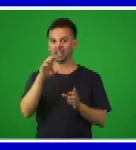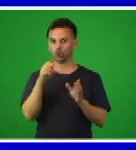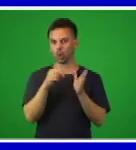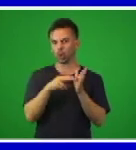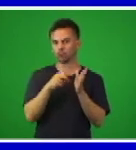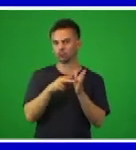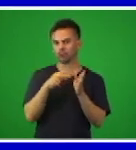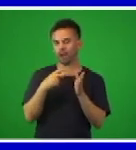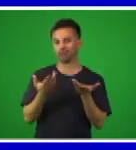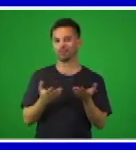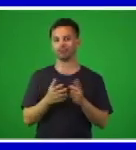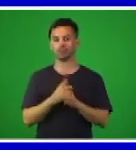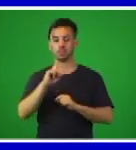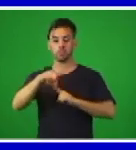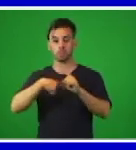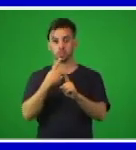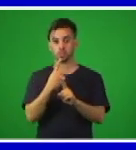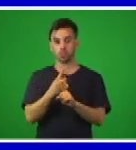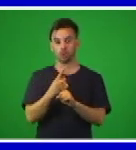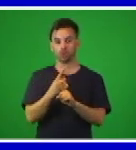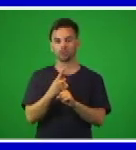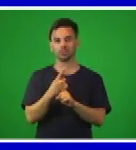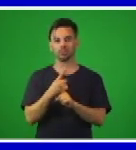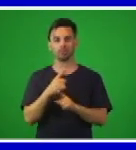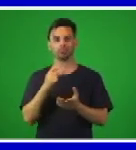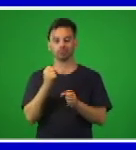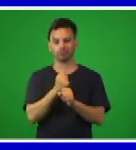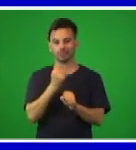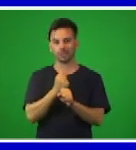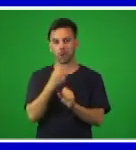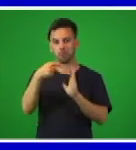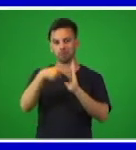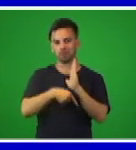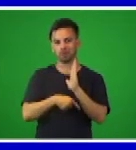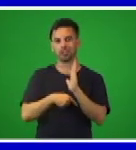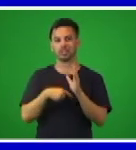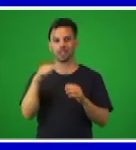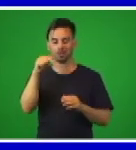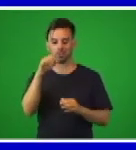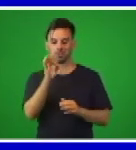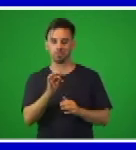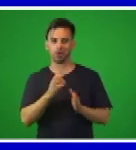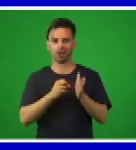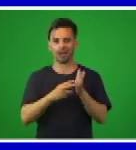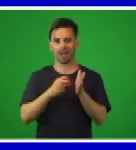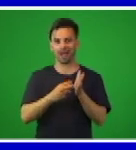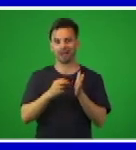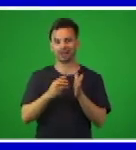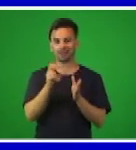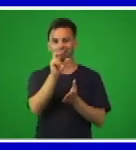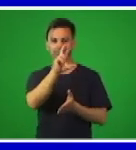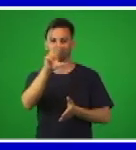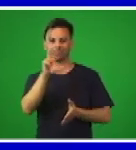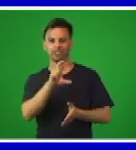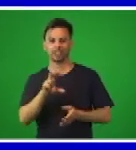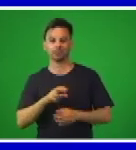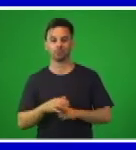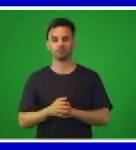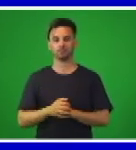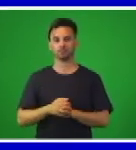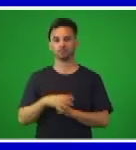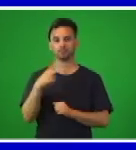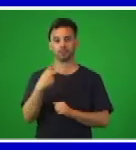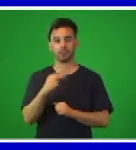y en el próximo encuentro vamos a estar trabajando la carta con ustedes, para que ustedes puedan seguir ejercitándose